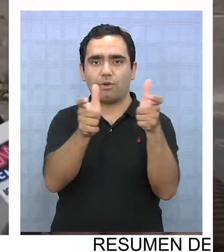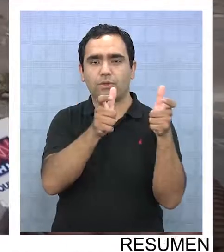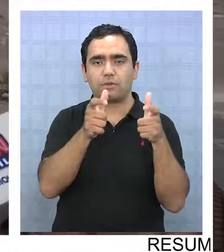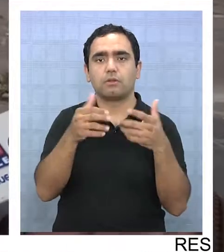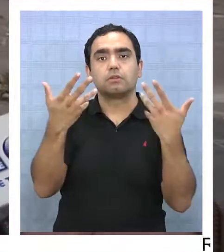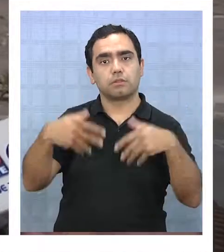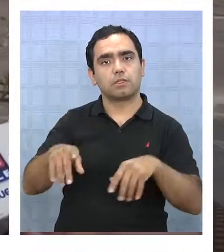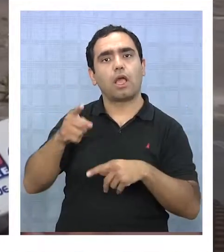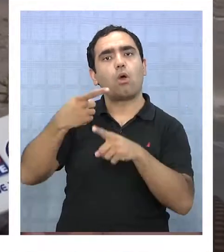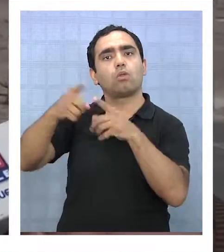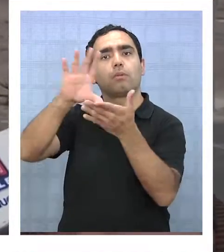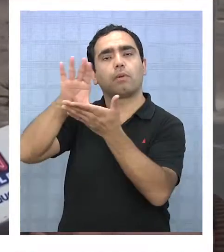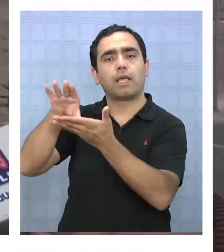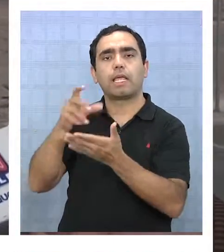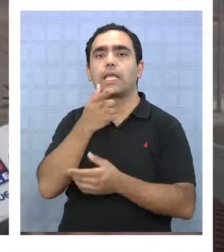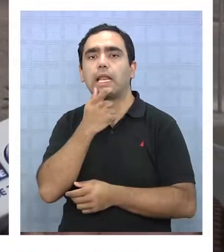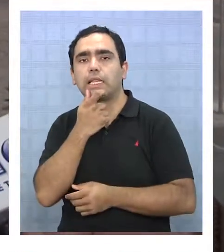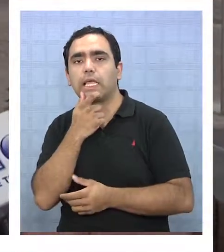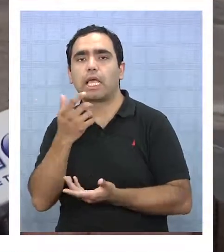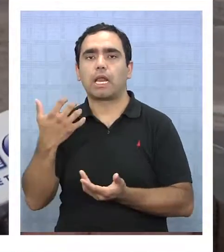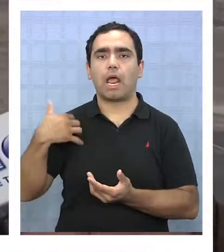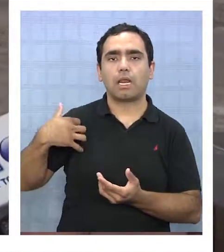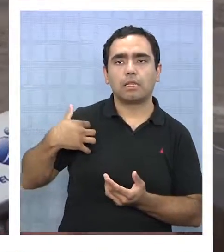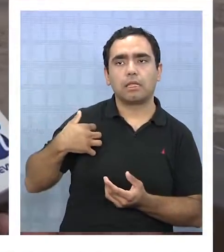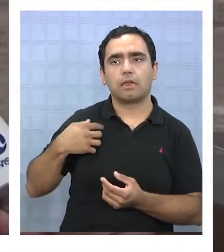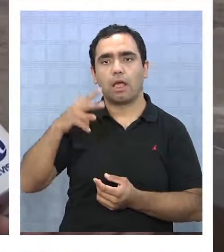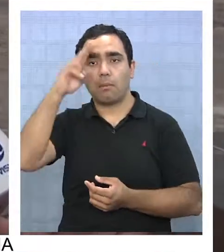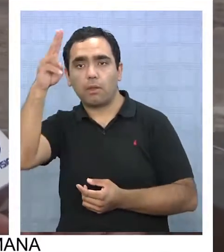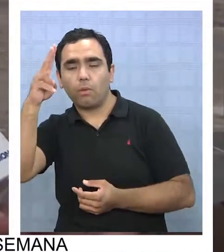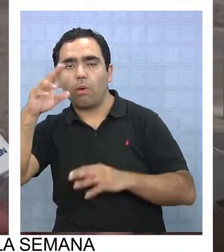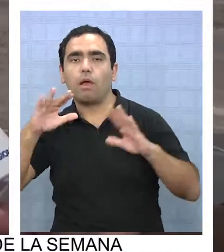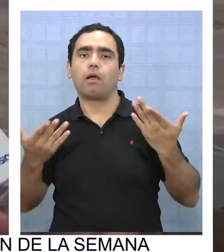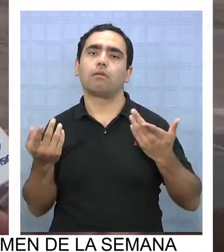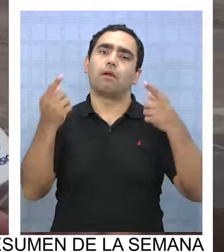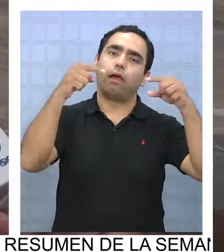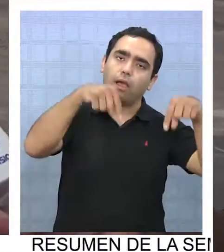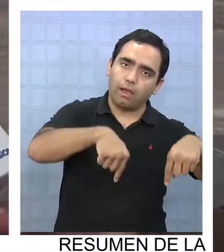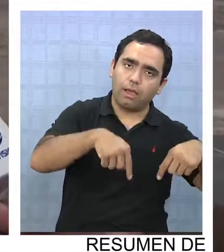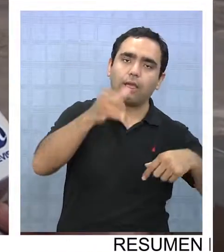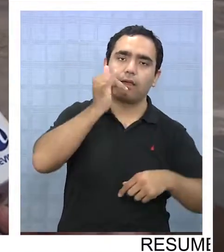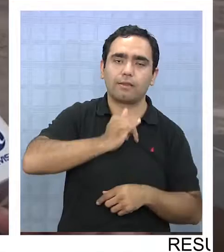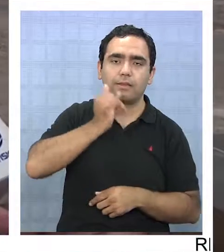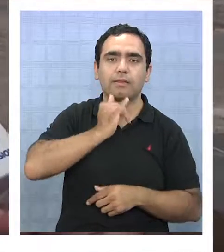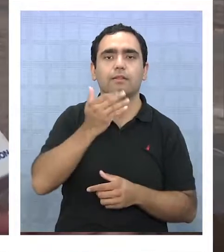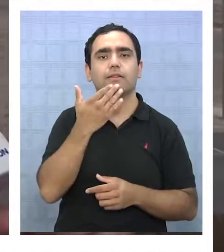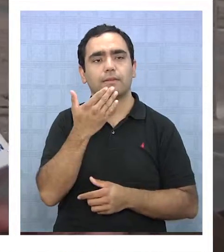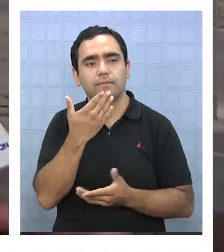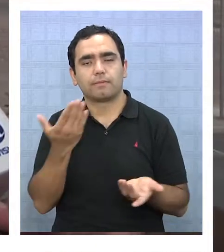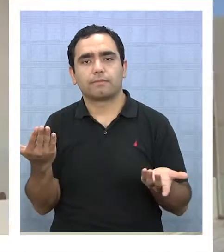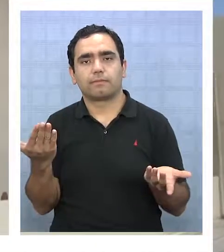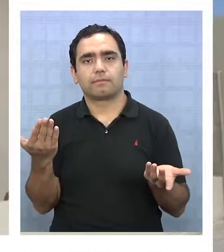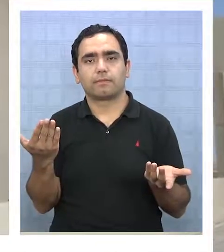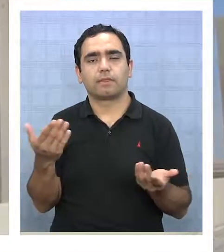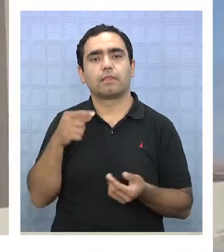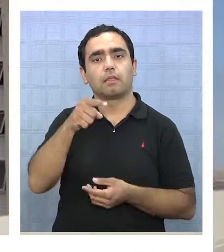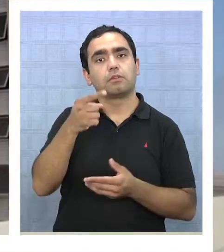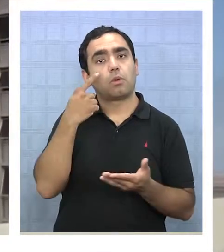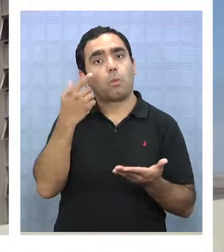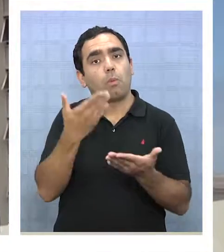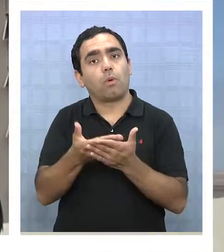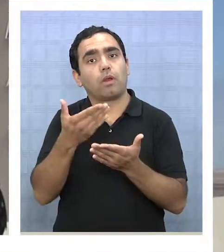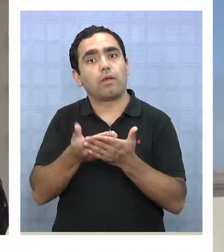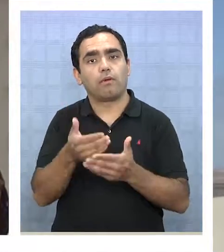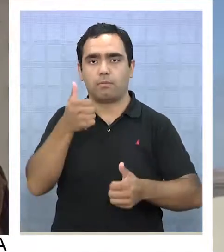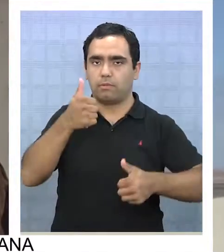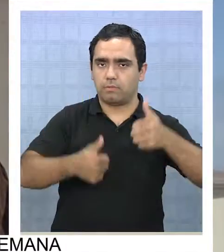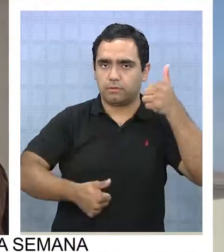Inglaterra, en Argentina y en Perú, y nosotros ahora concluimos con esta nueva instalación, que viene a poner a